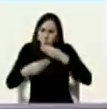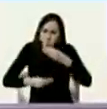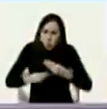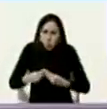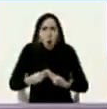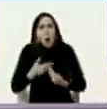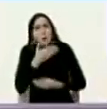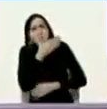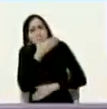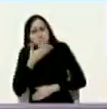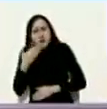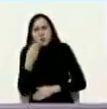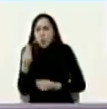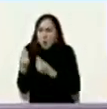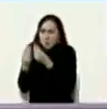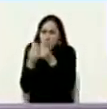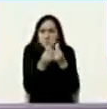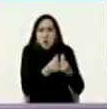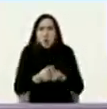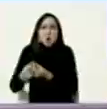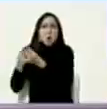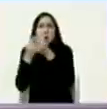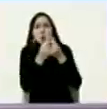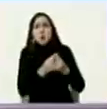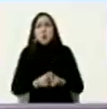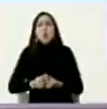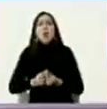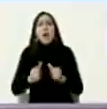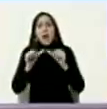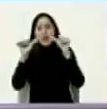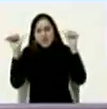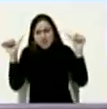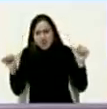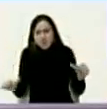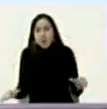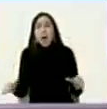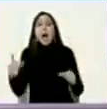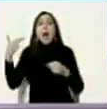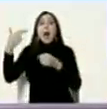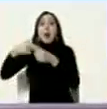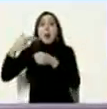recuperación de todo el sistema de refinación del país